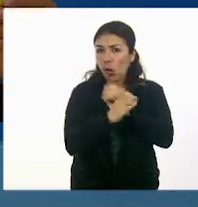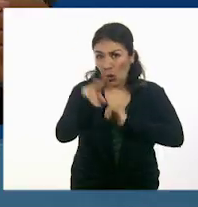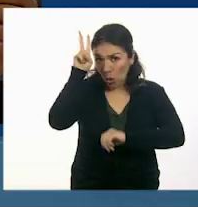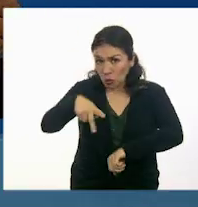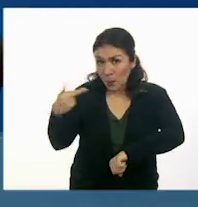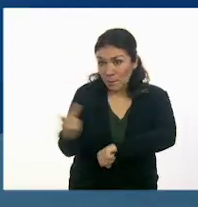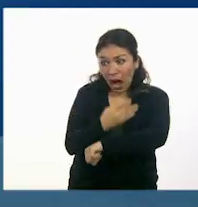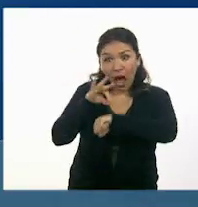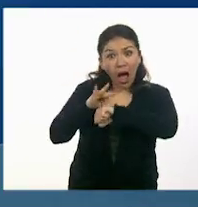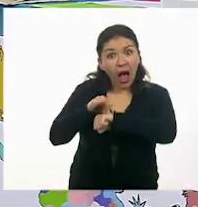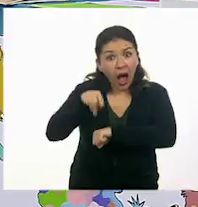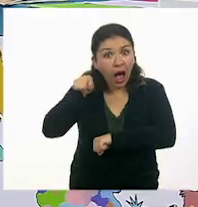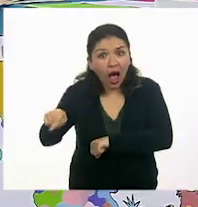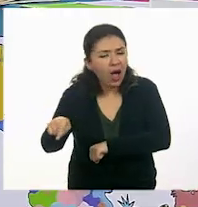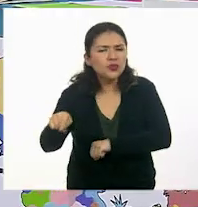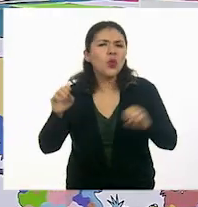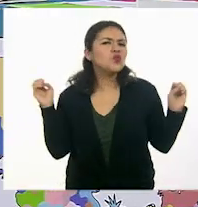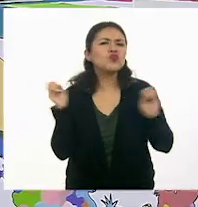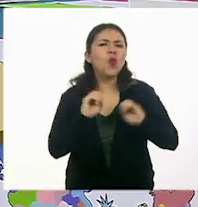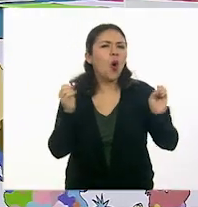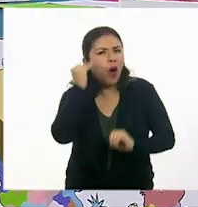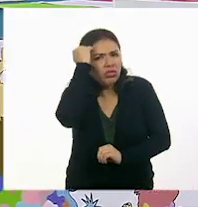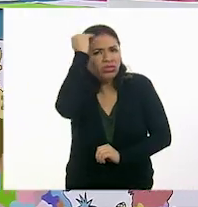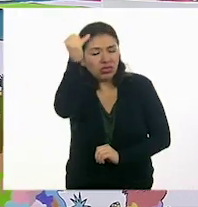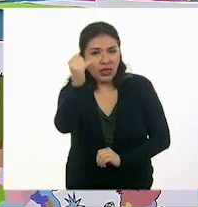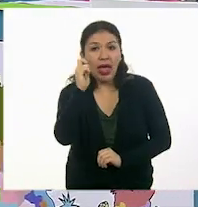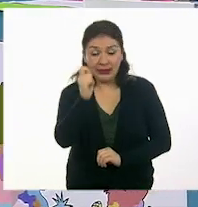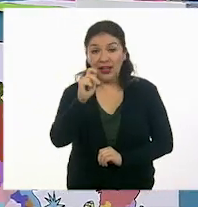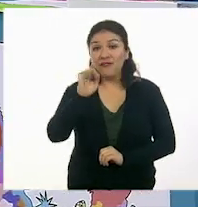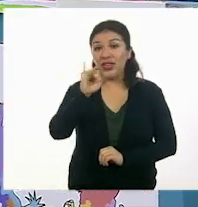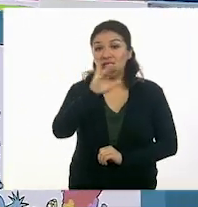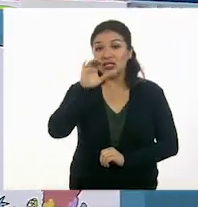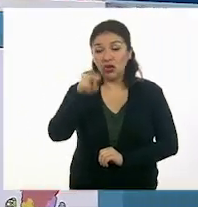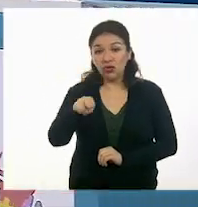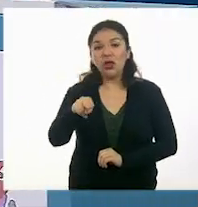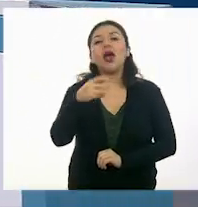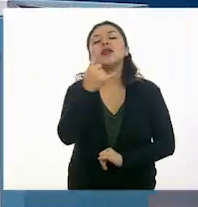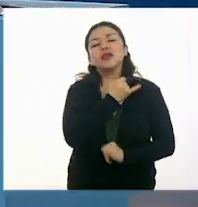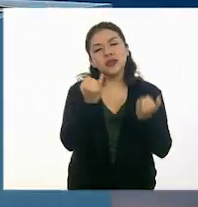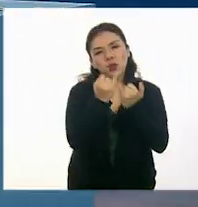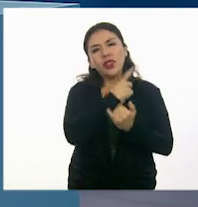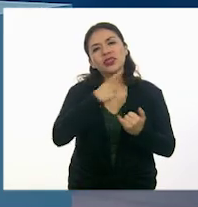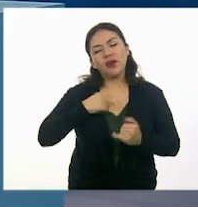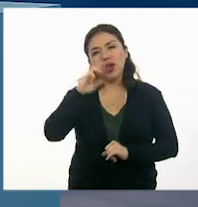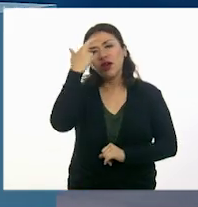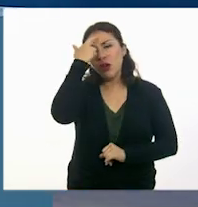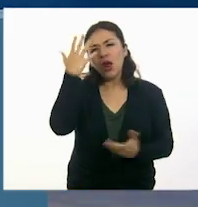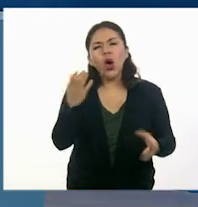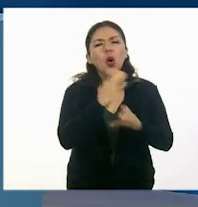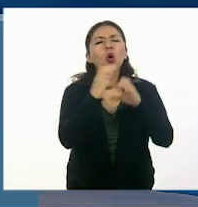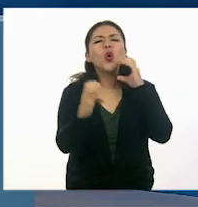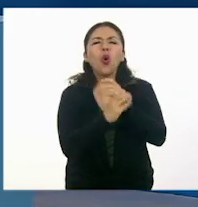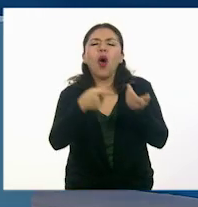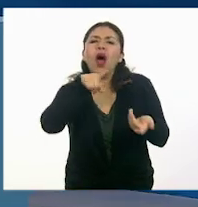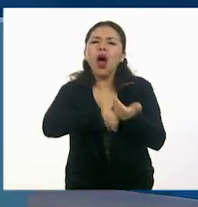ocurre en la vida real. Ya que recordamos que es la ficción, también debemos recordar algunos elementos que